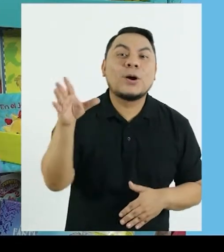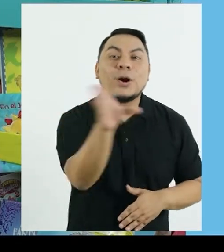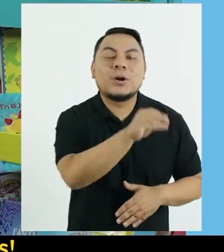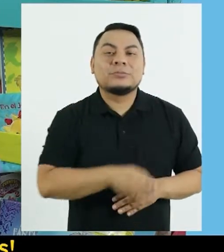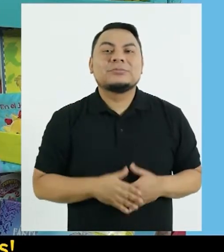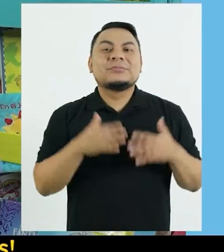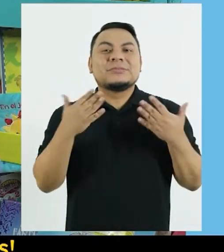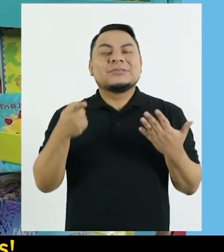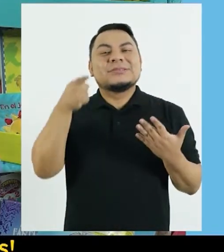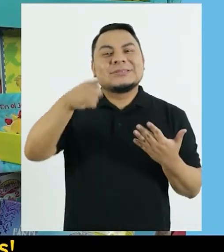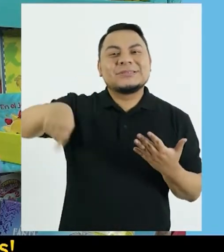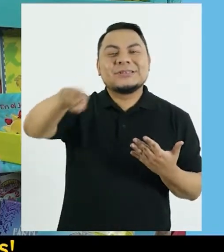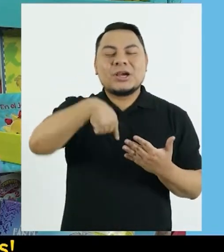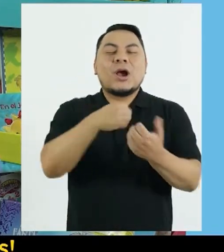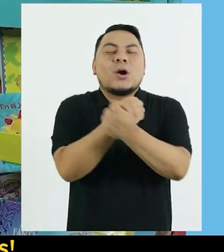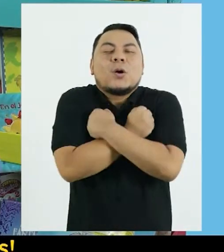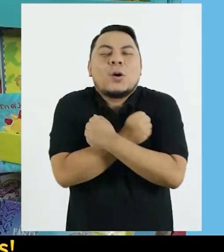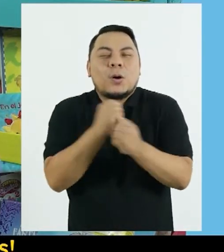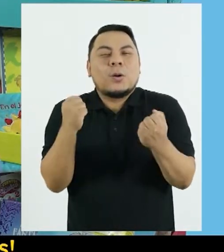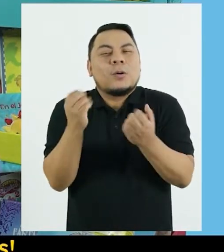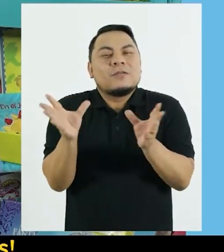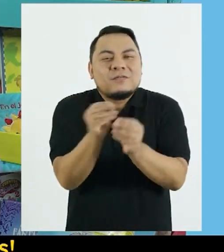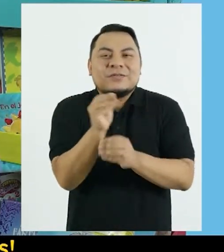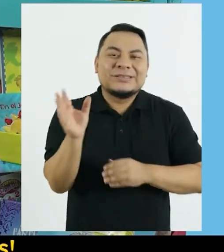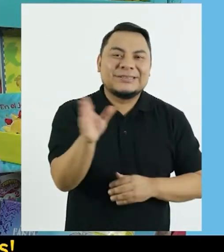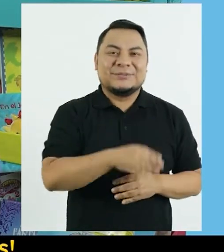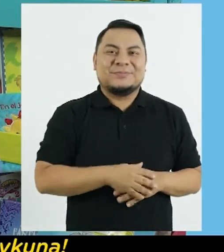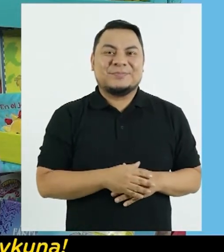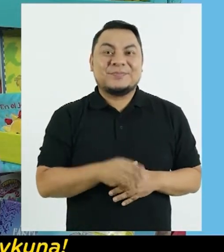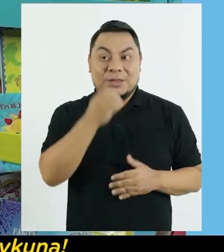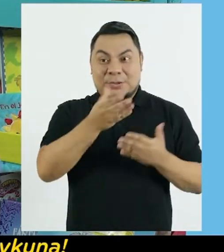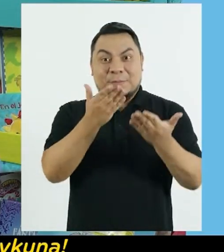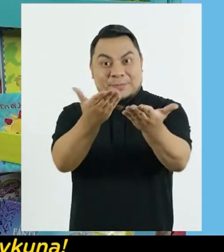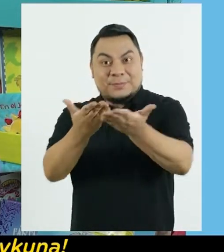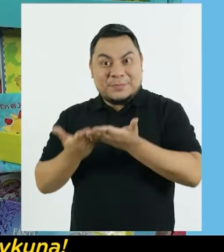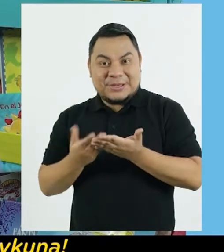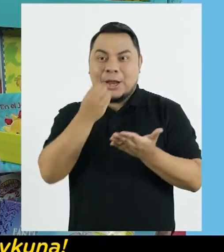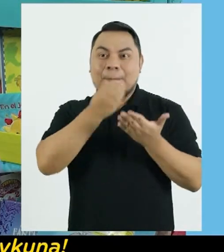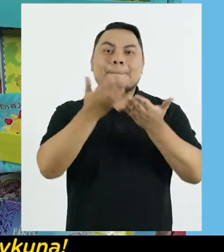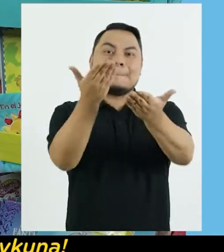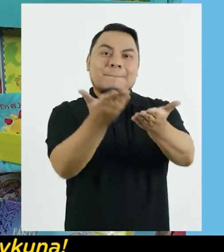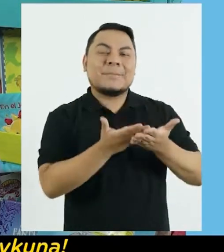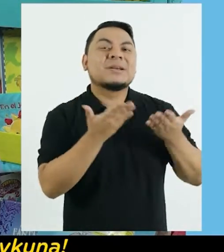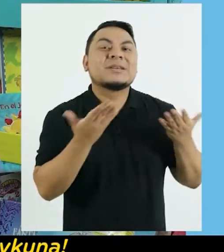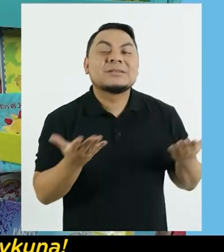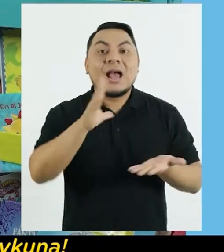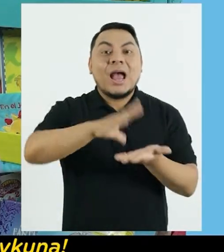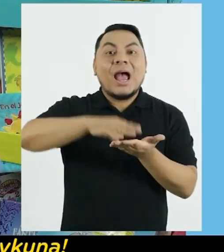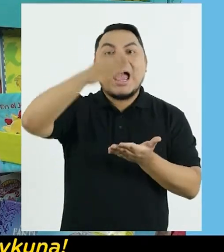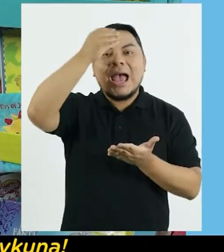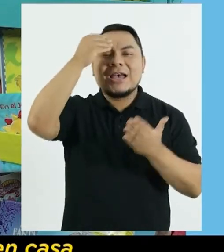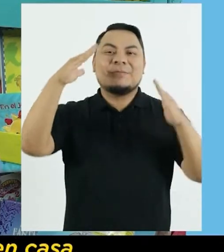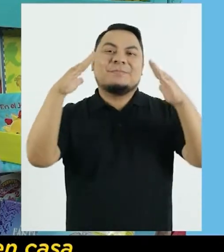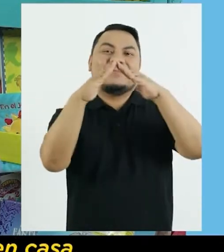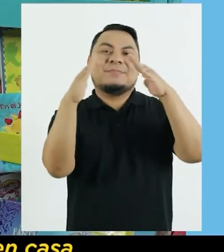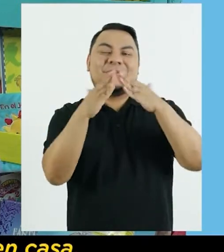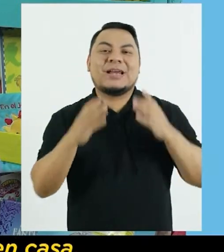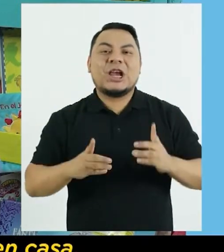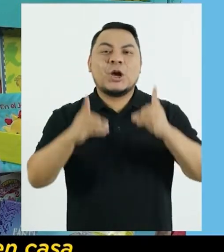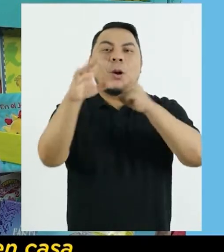familias! ¡Muy buenos días, chicas y chicos! ¡Ay, impuncha o huay, he panachaykuna!